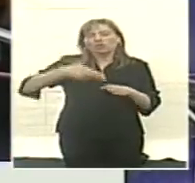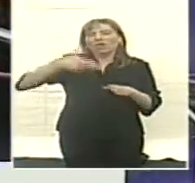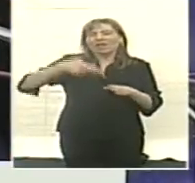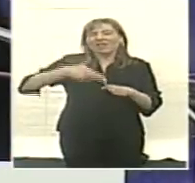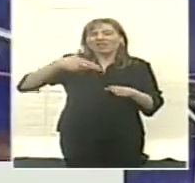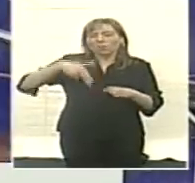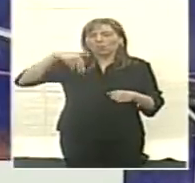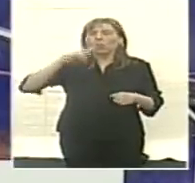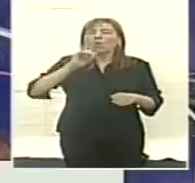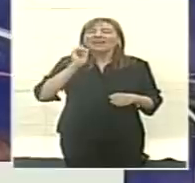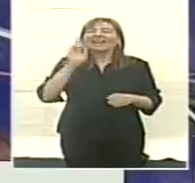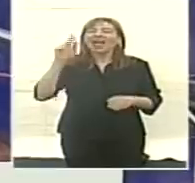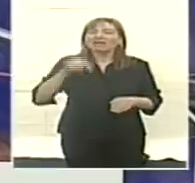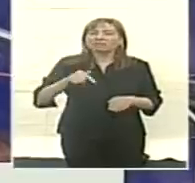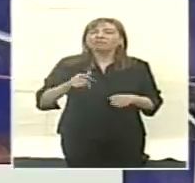en estos años,